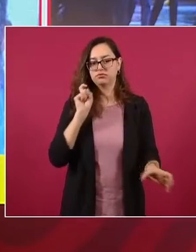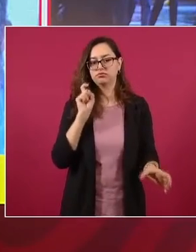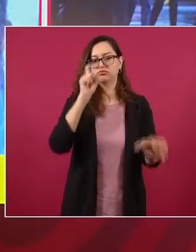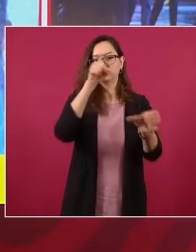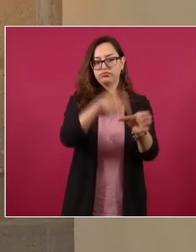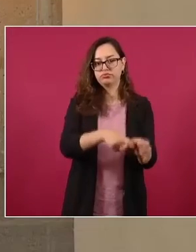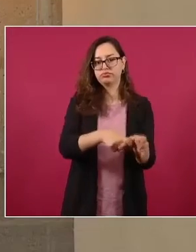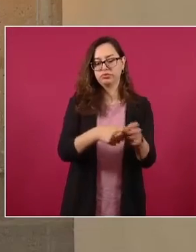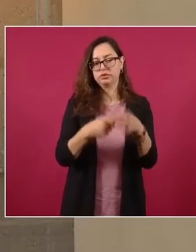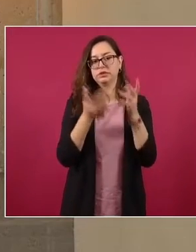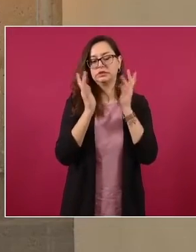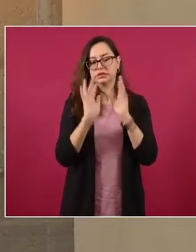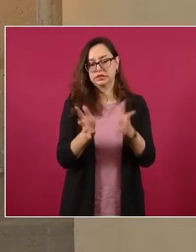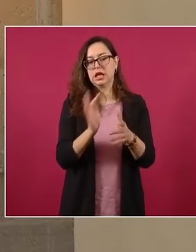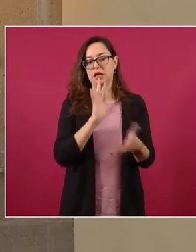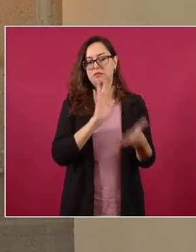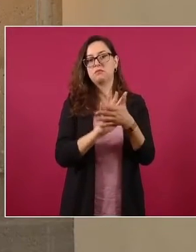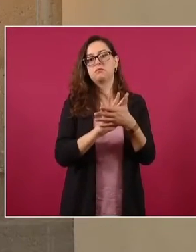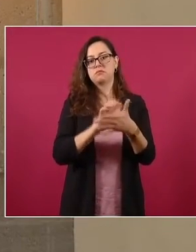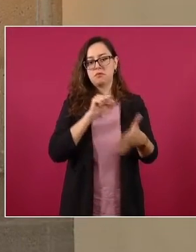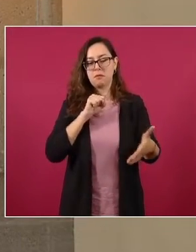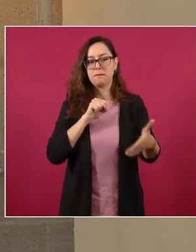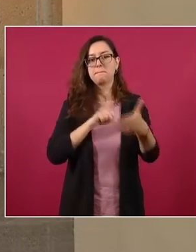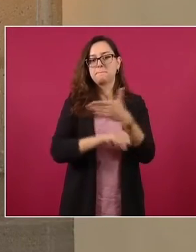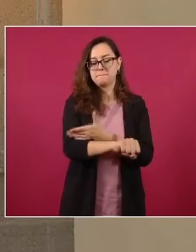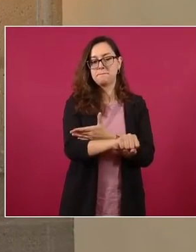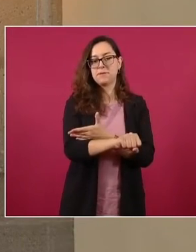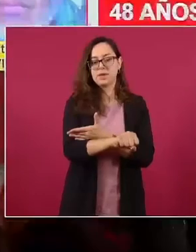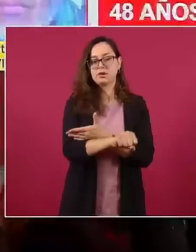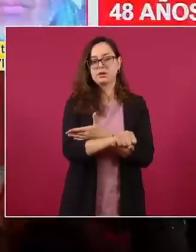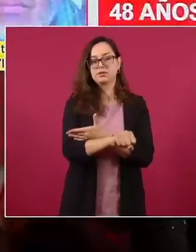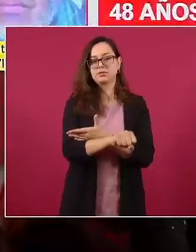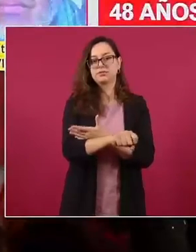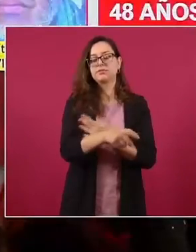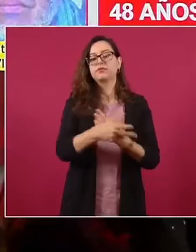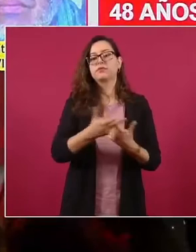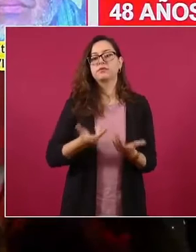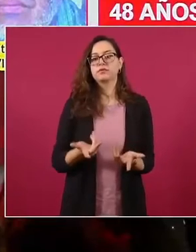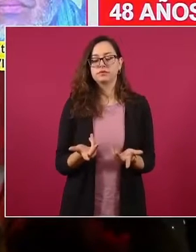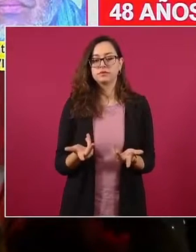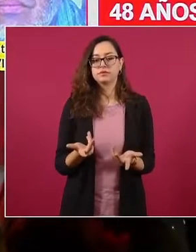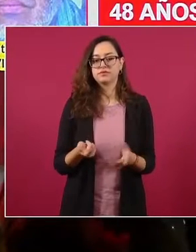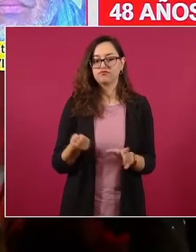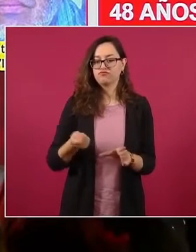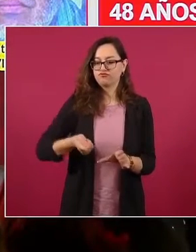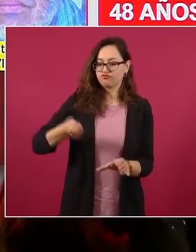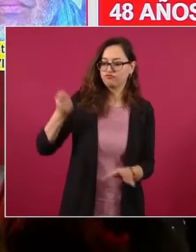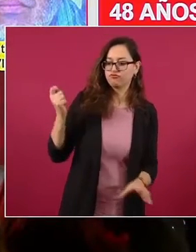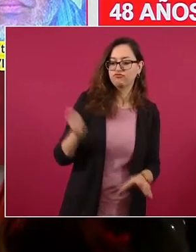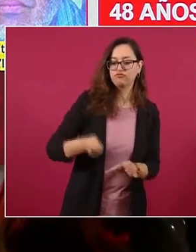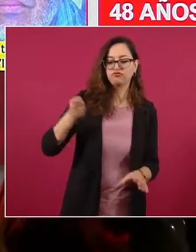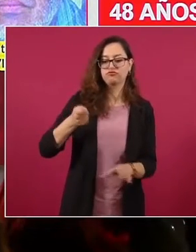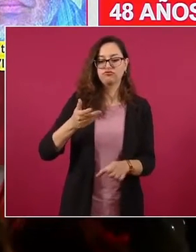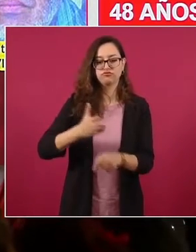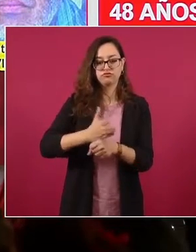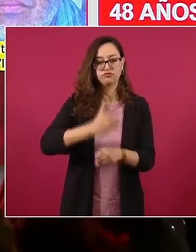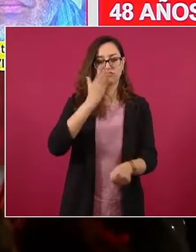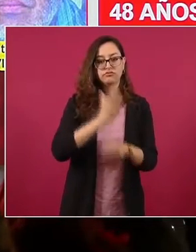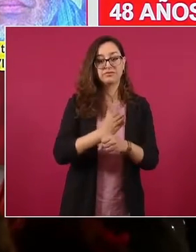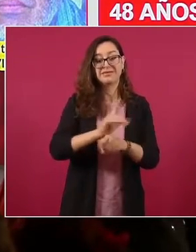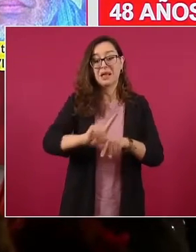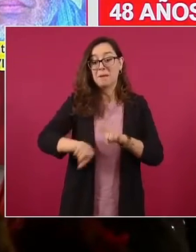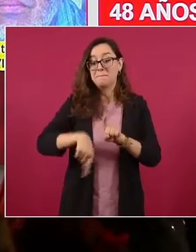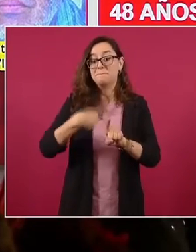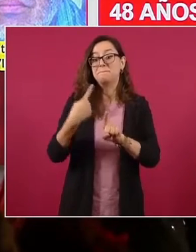recluido en un centro penitenciario federal. Esta sentencia se acumula a otra más